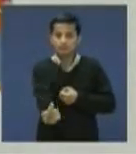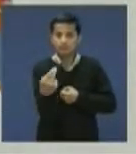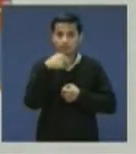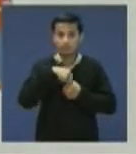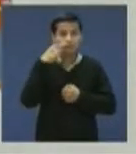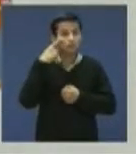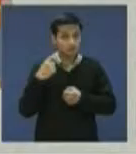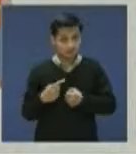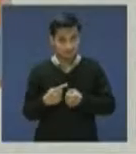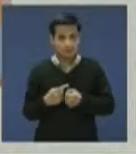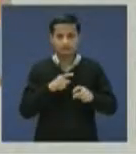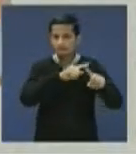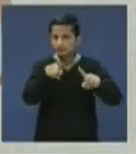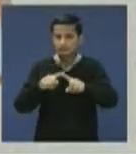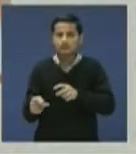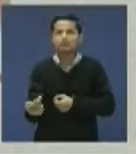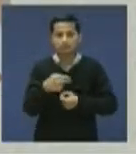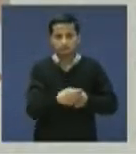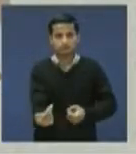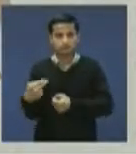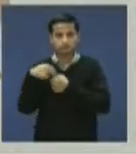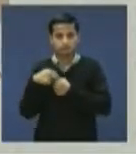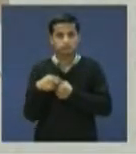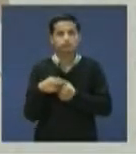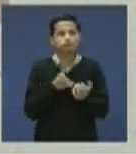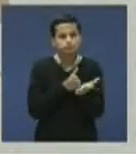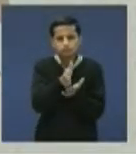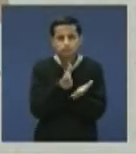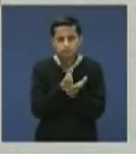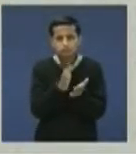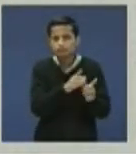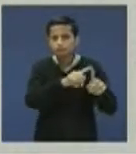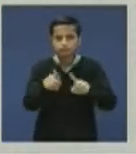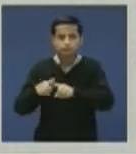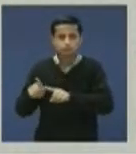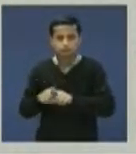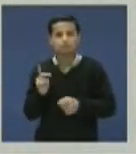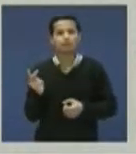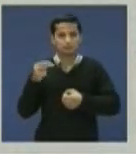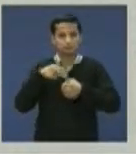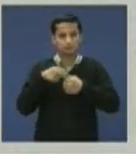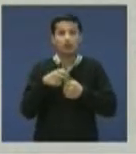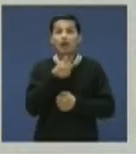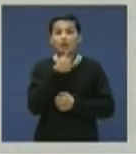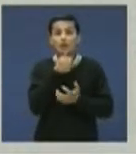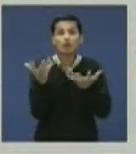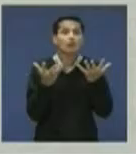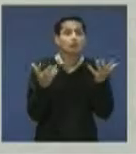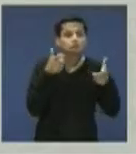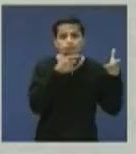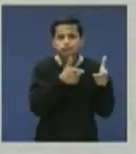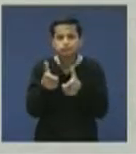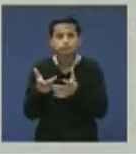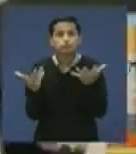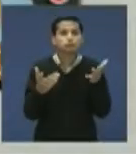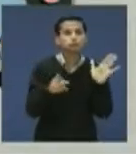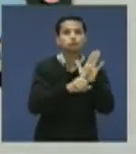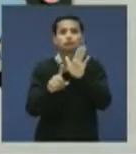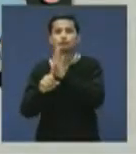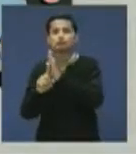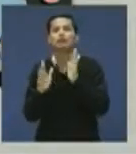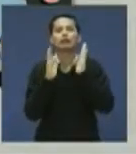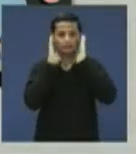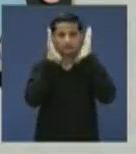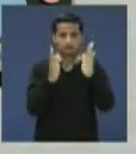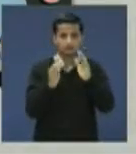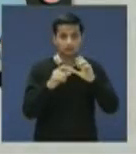Participa en los simulacros que se realizarán periódicamente. Identifica las fuentes de agua. Entérate de los sistemas de alerta temprana.